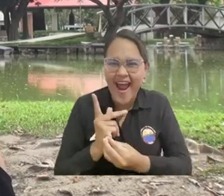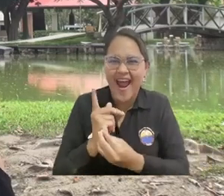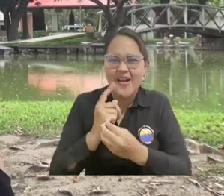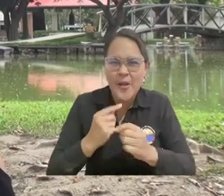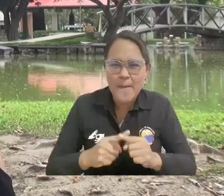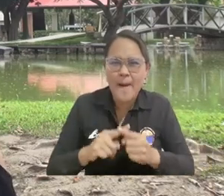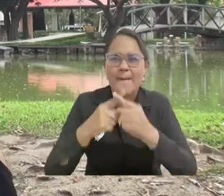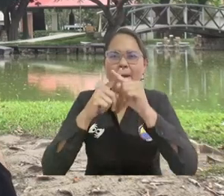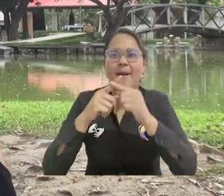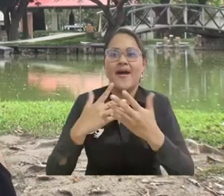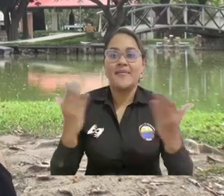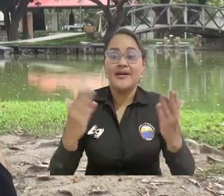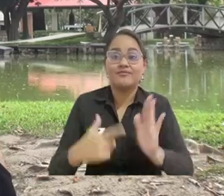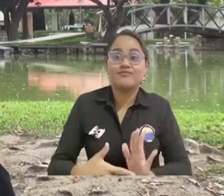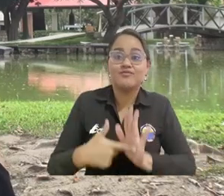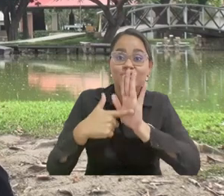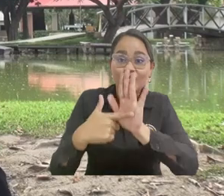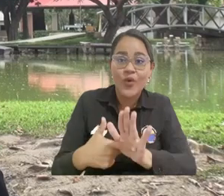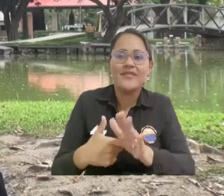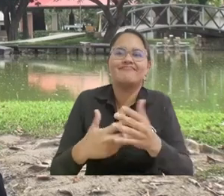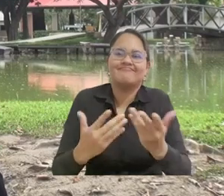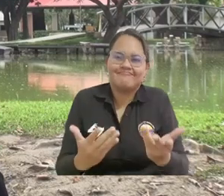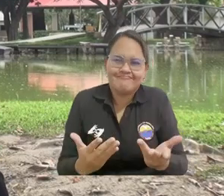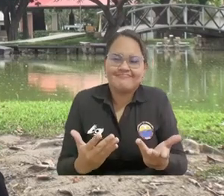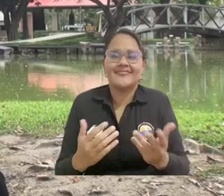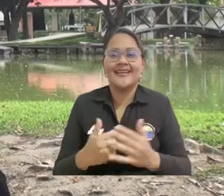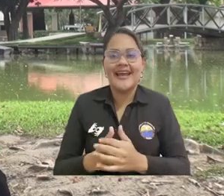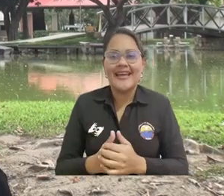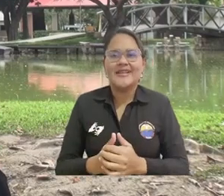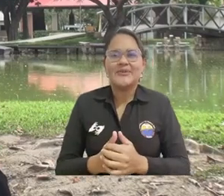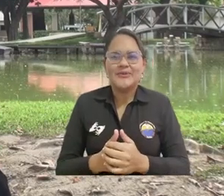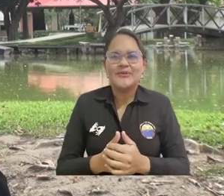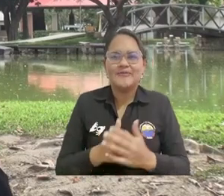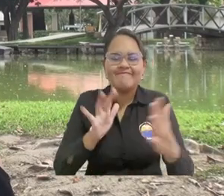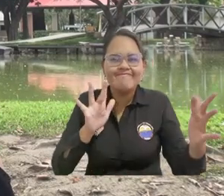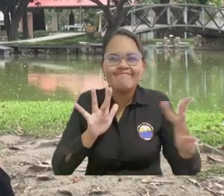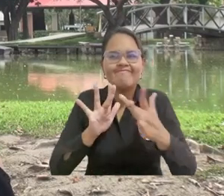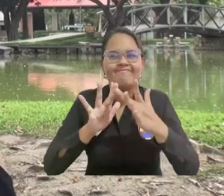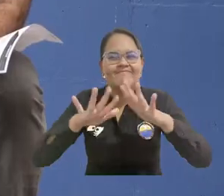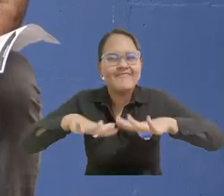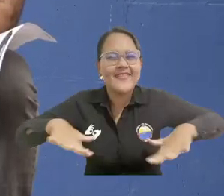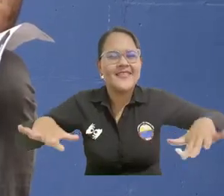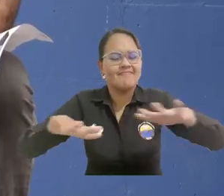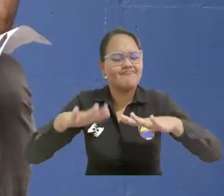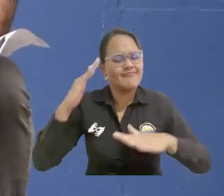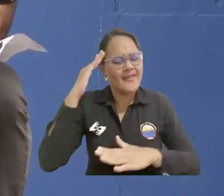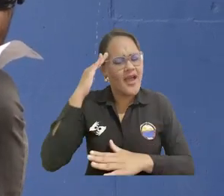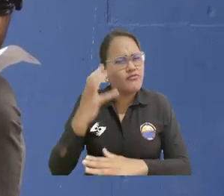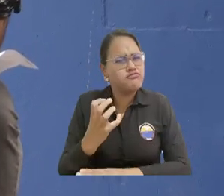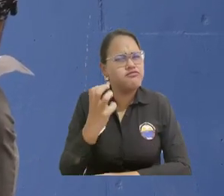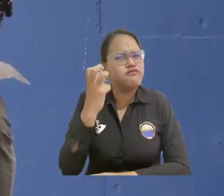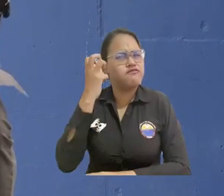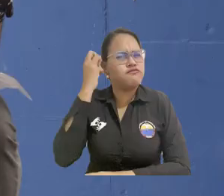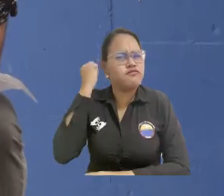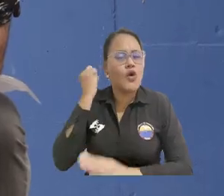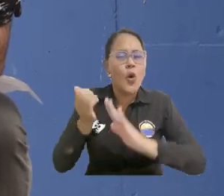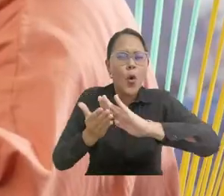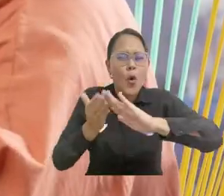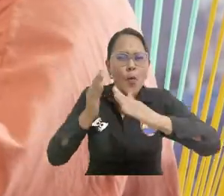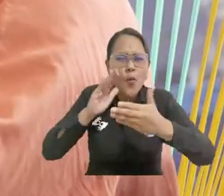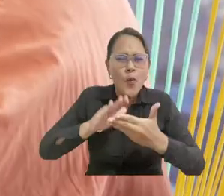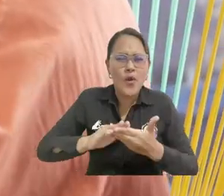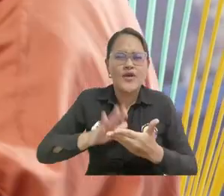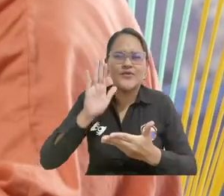prácticas culturales desde las artesanías conectadas con el territorio y la sabiduría ancestral de las